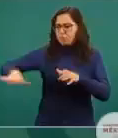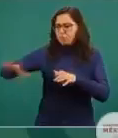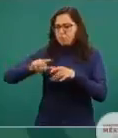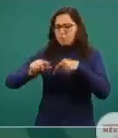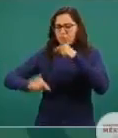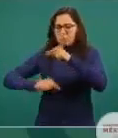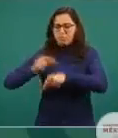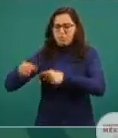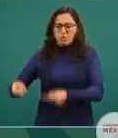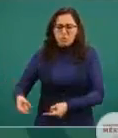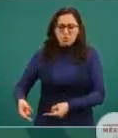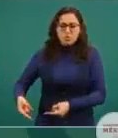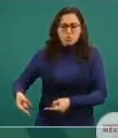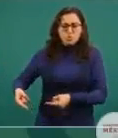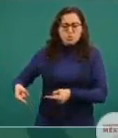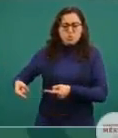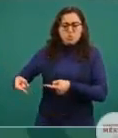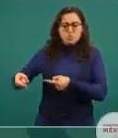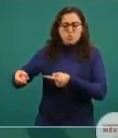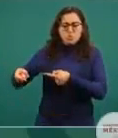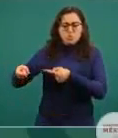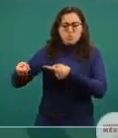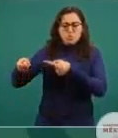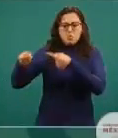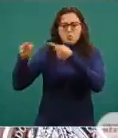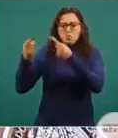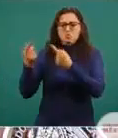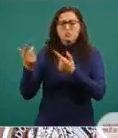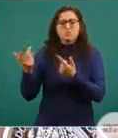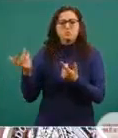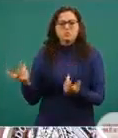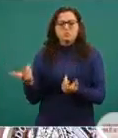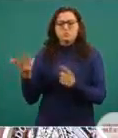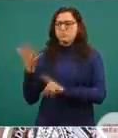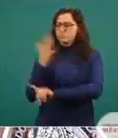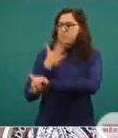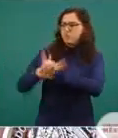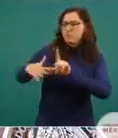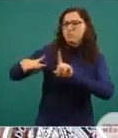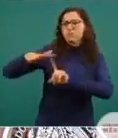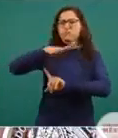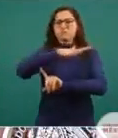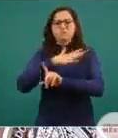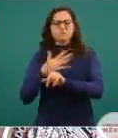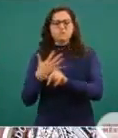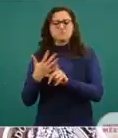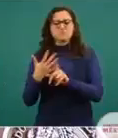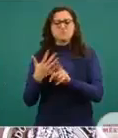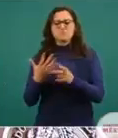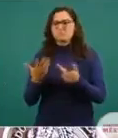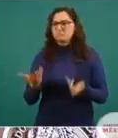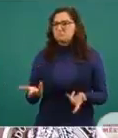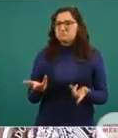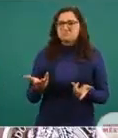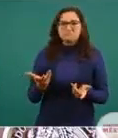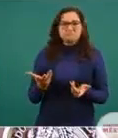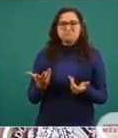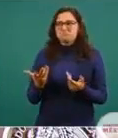fueron creando sin tutela. Ahora,